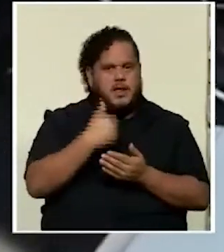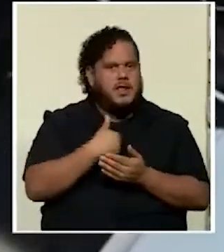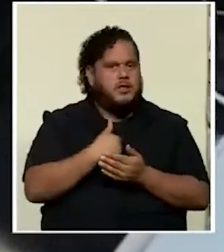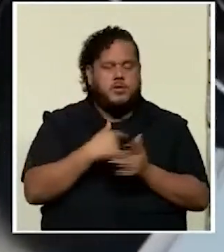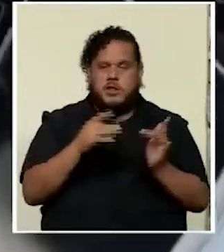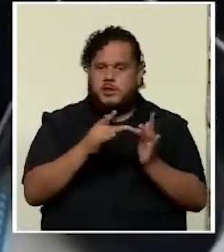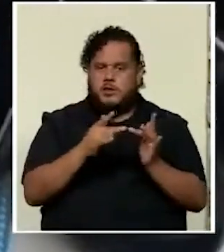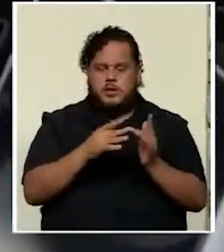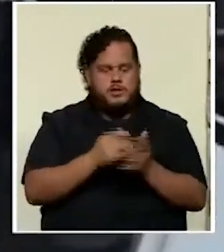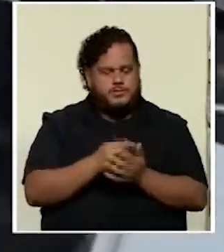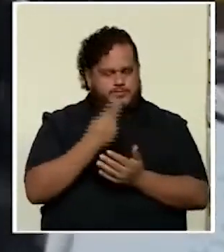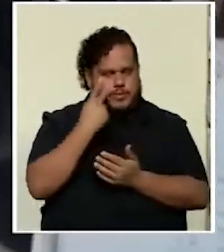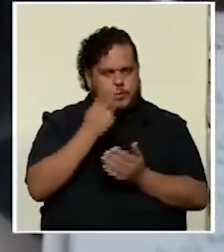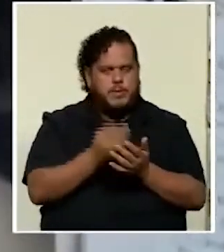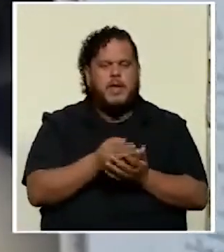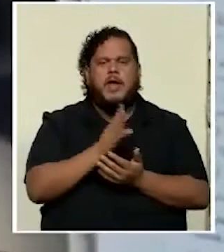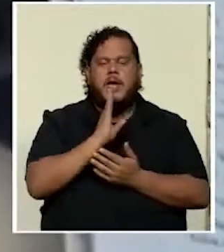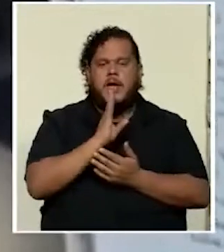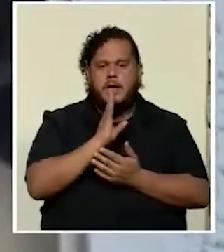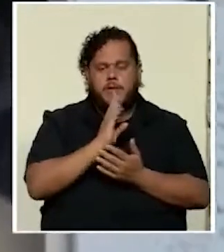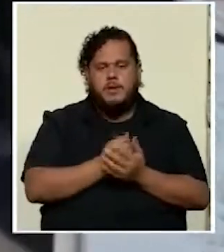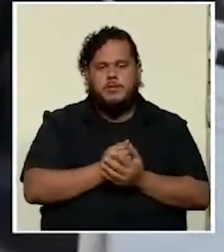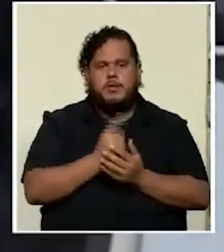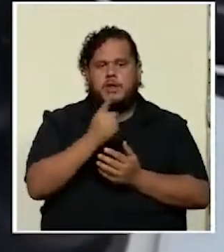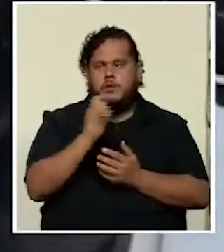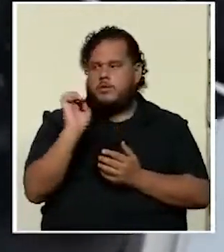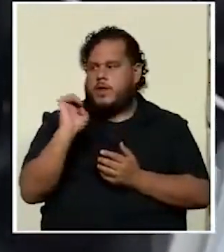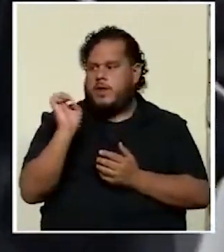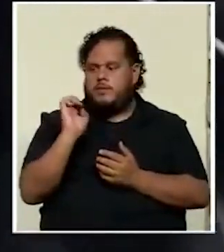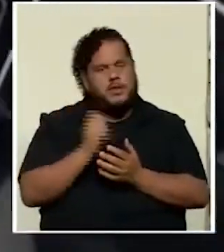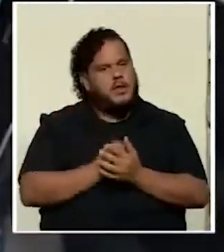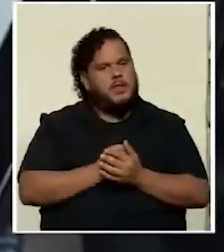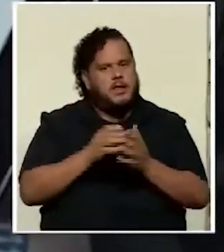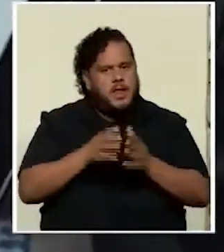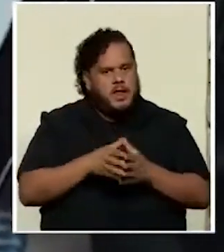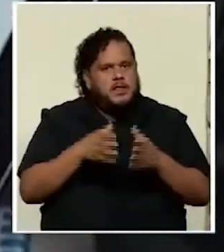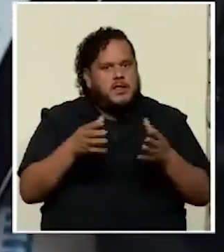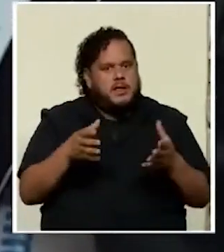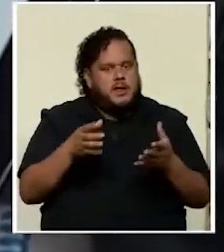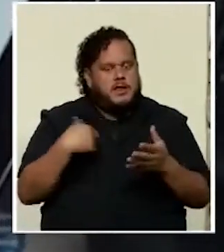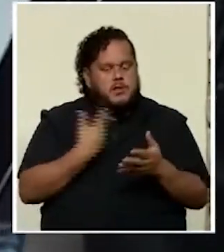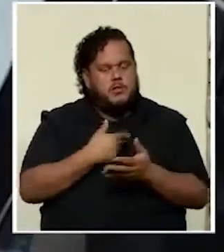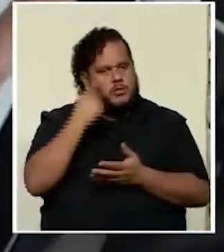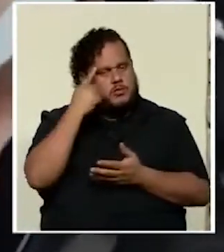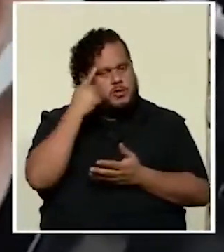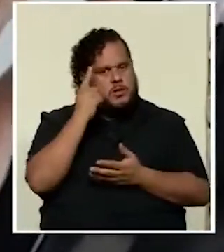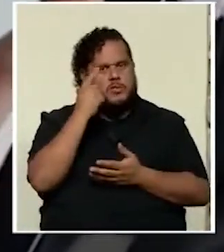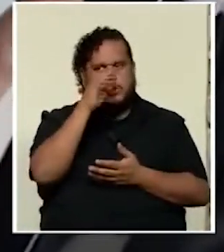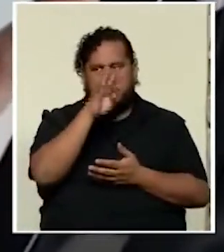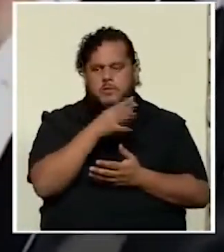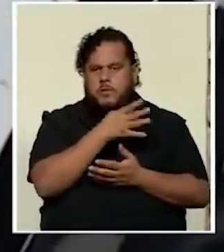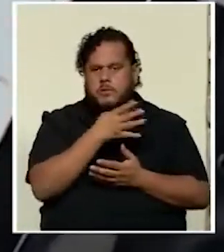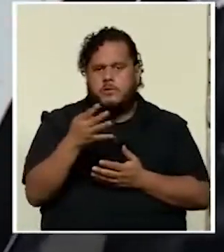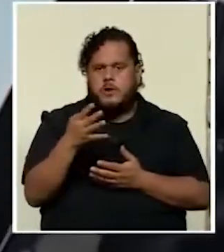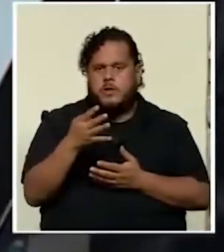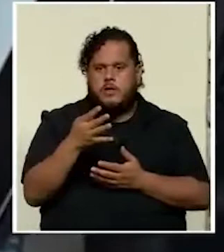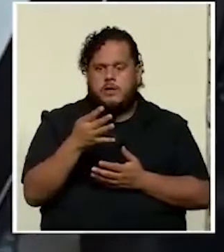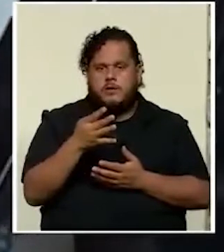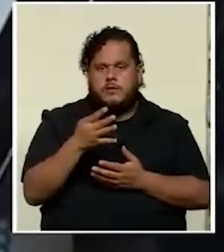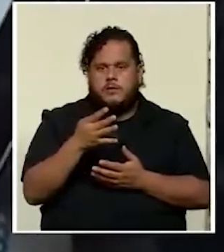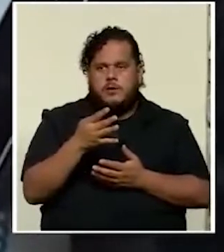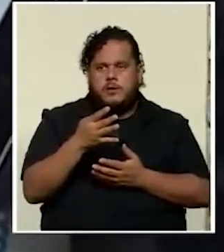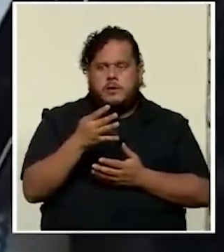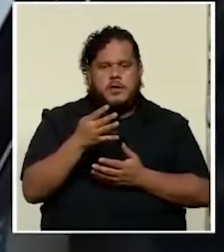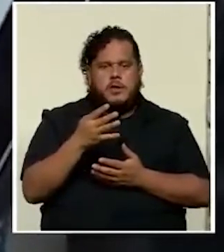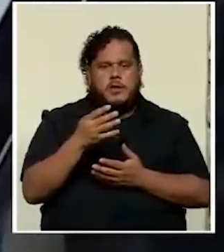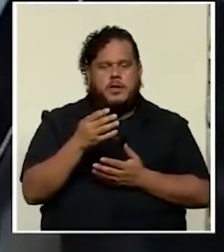Fíjese que hablamos de una emergencia tan grande que pensamos en una jornada una